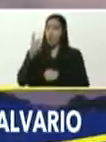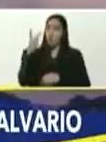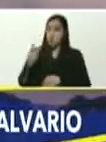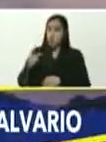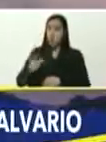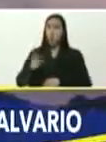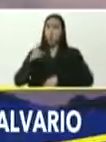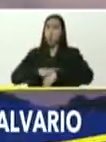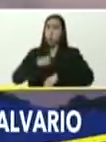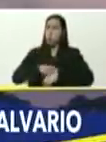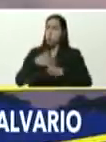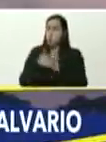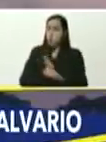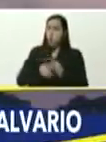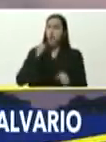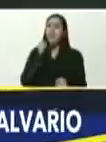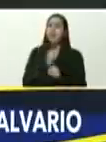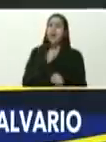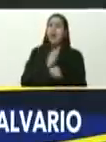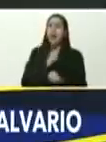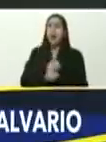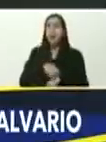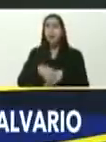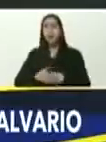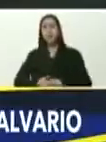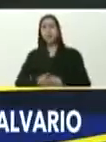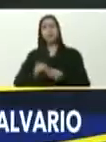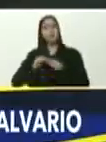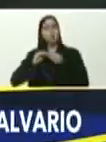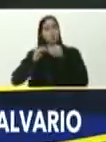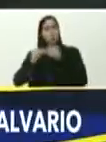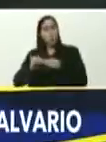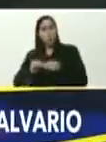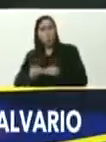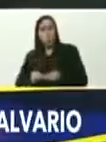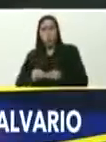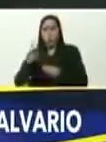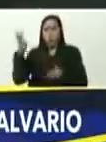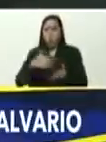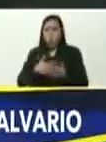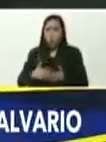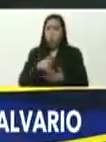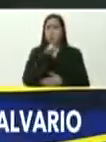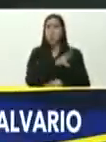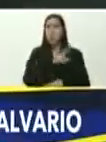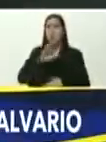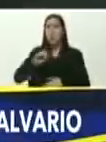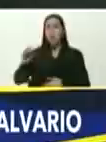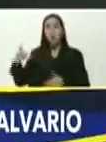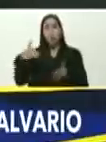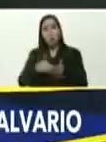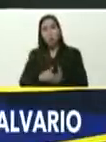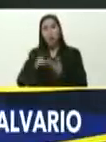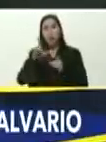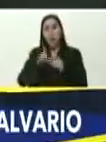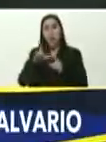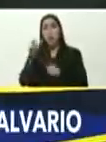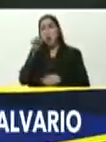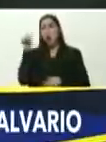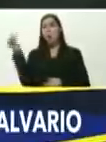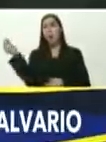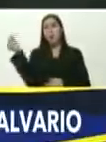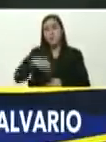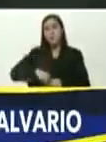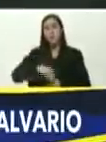comandante, que en esa segunda fase, vamos a recuperar, cuatro millones, trescientos mil litros más, para